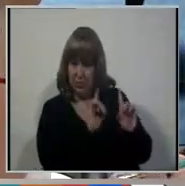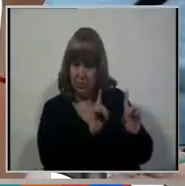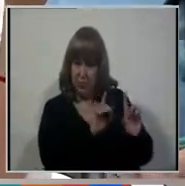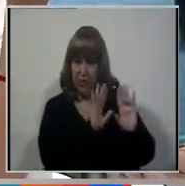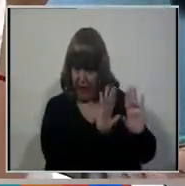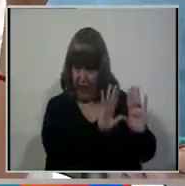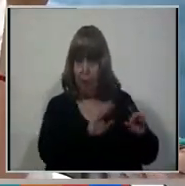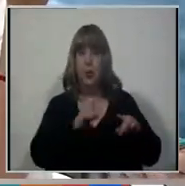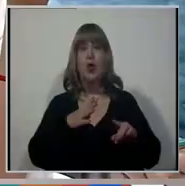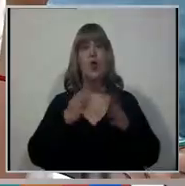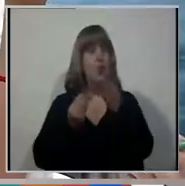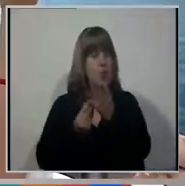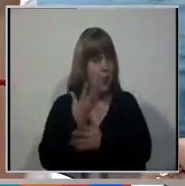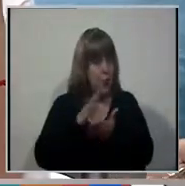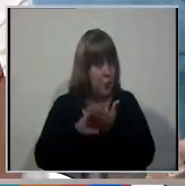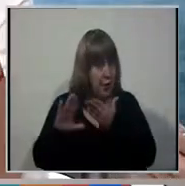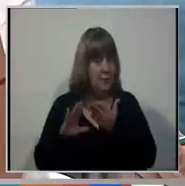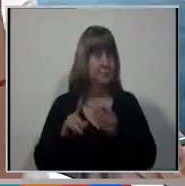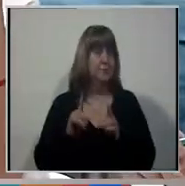y que por ahora no se va a realizar.